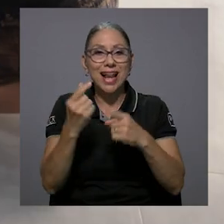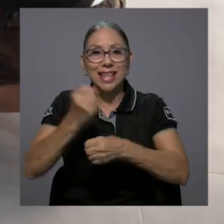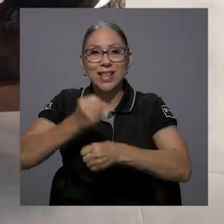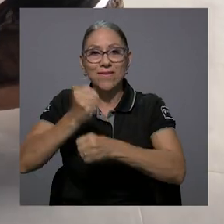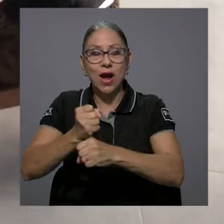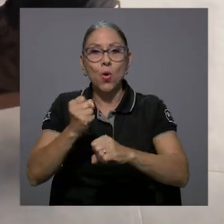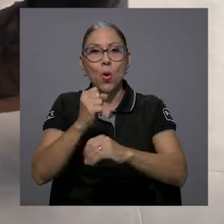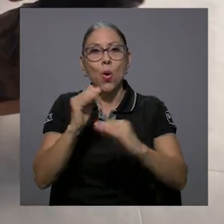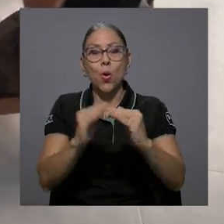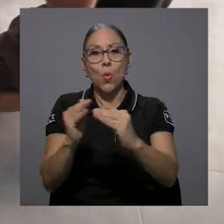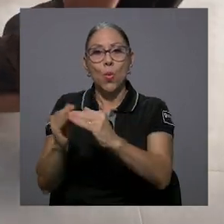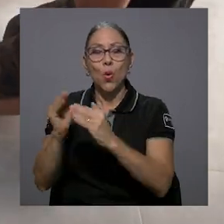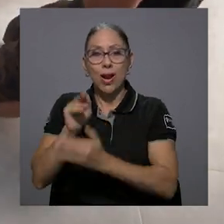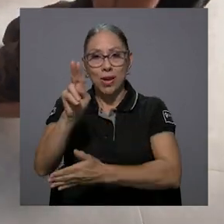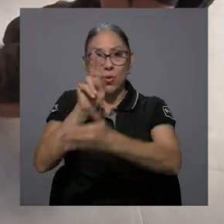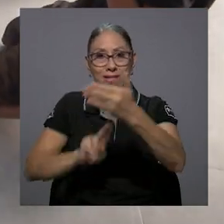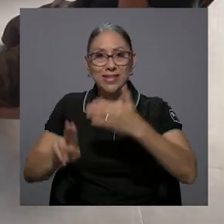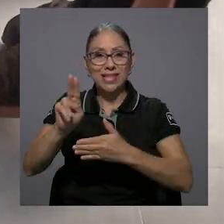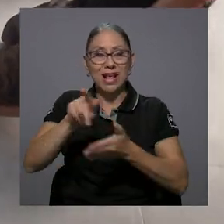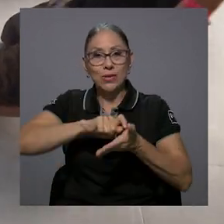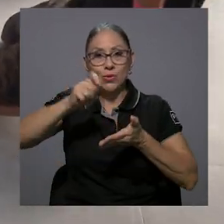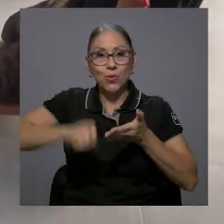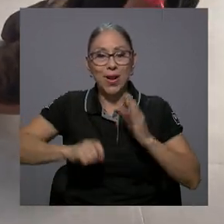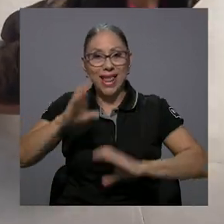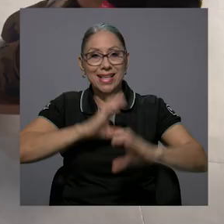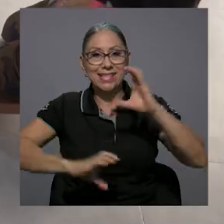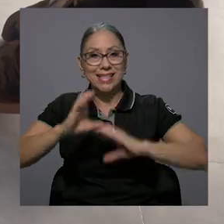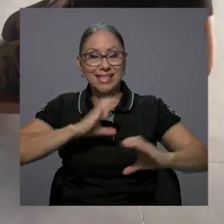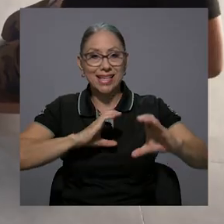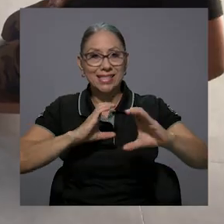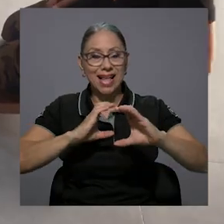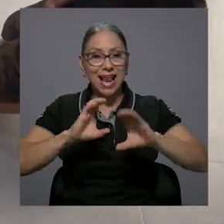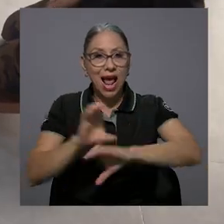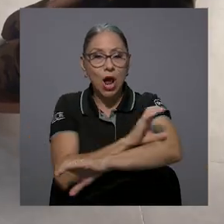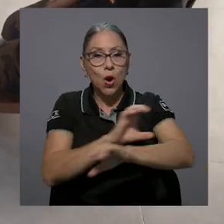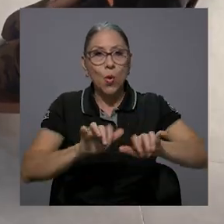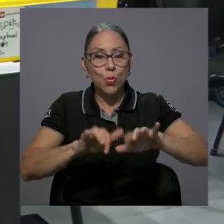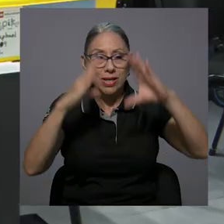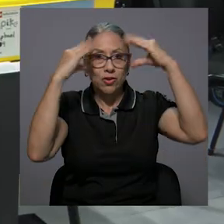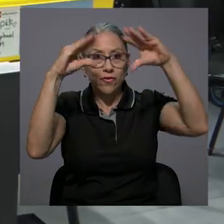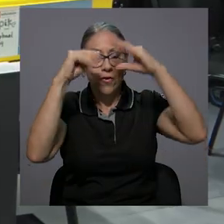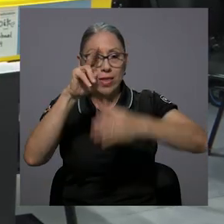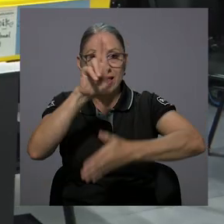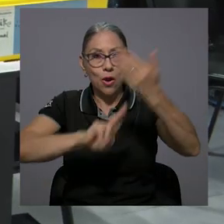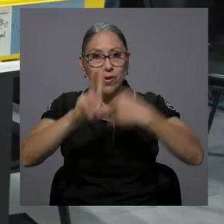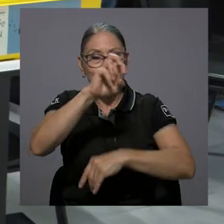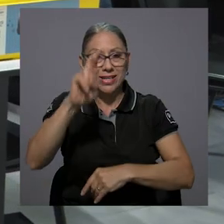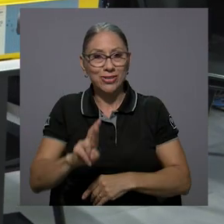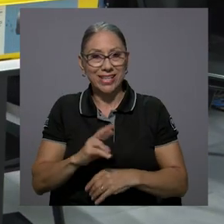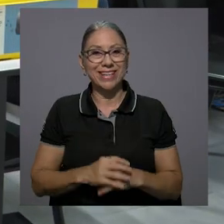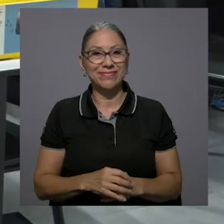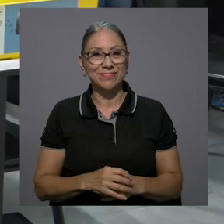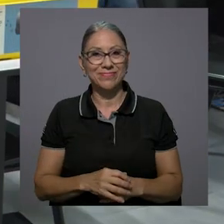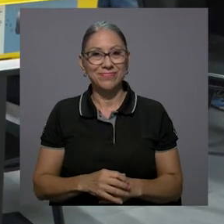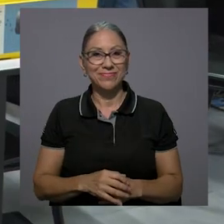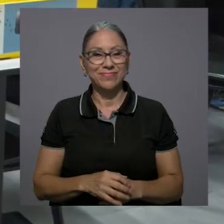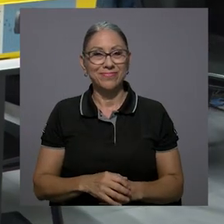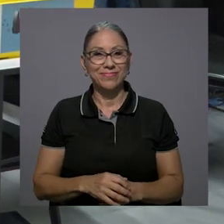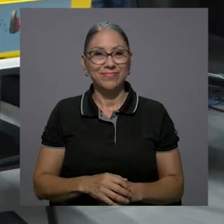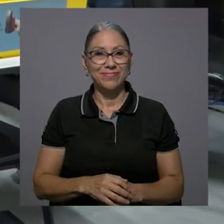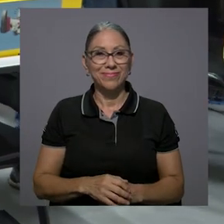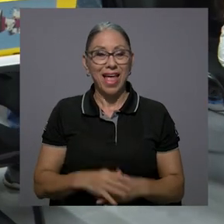social y de trabajo comunal universitario de la Escuela de Ciencias de la Computación e Informática de la Universidad de Costa Rica.